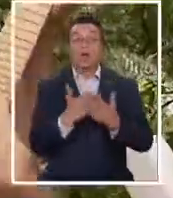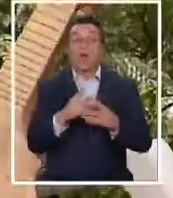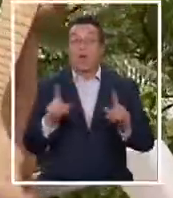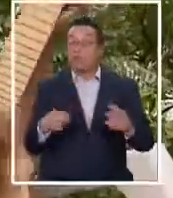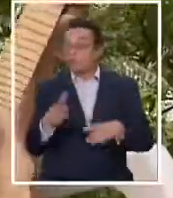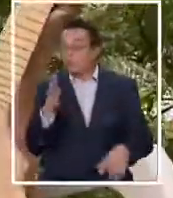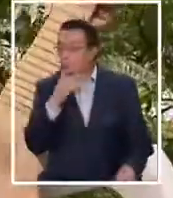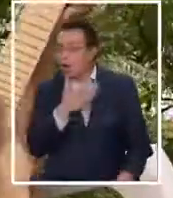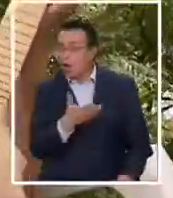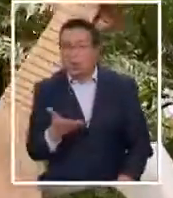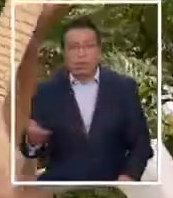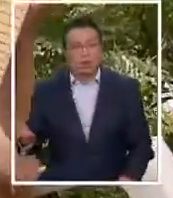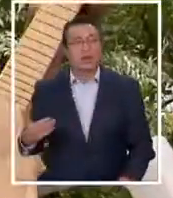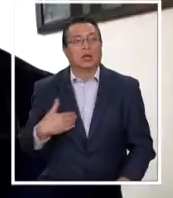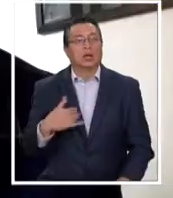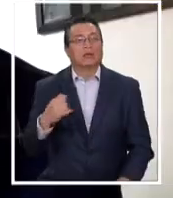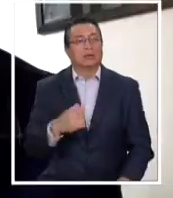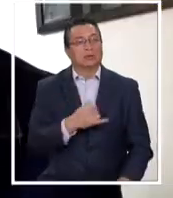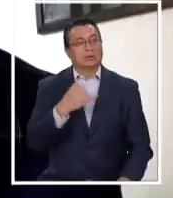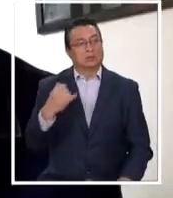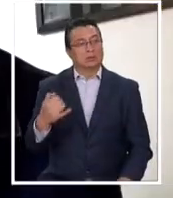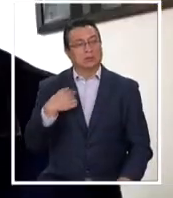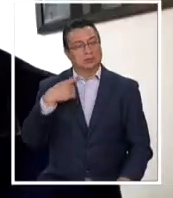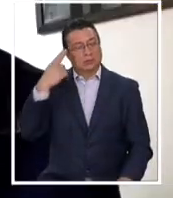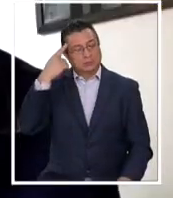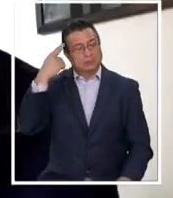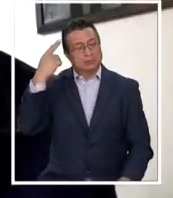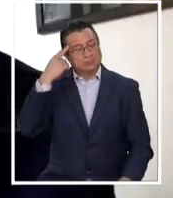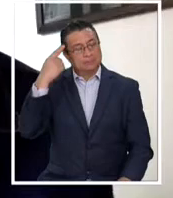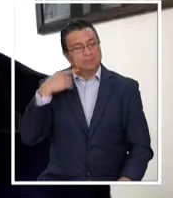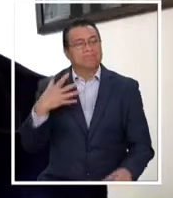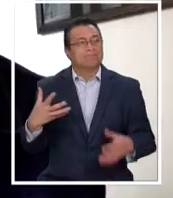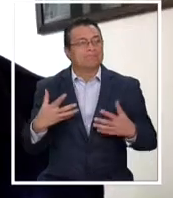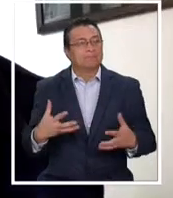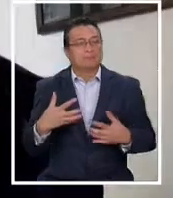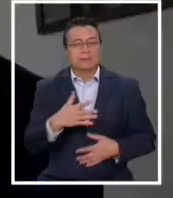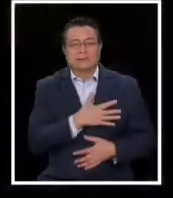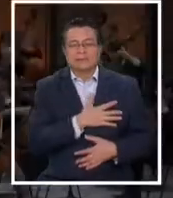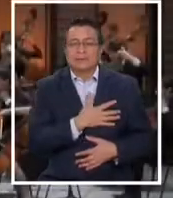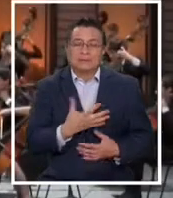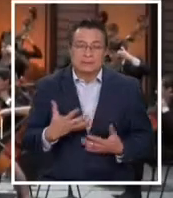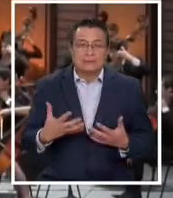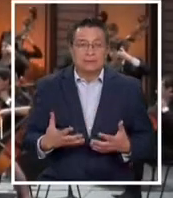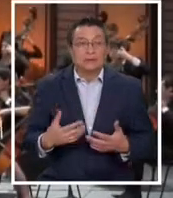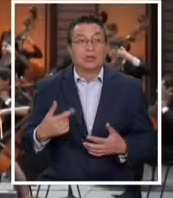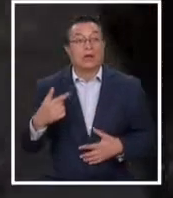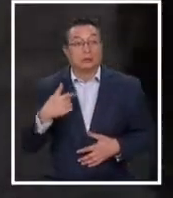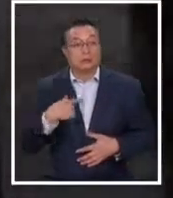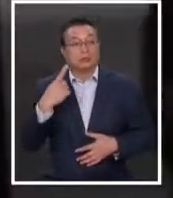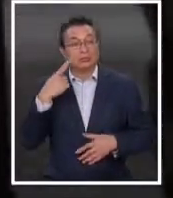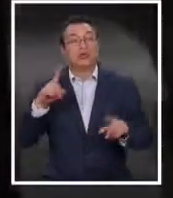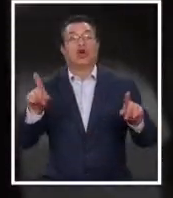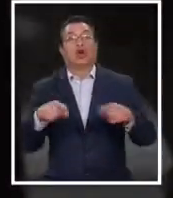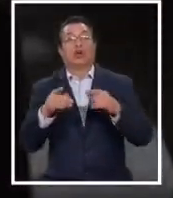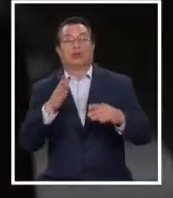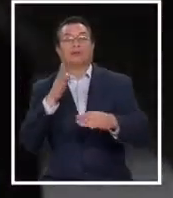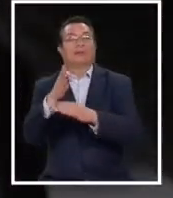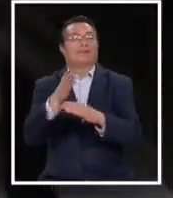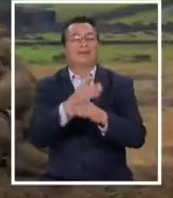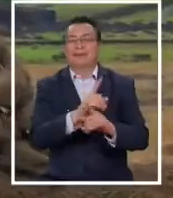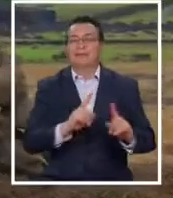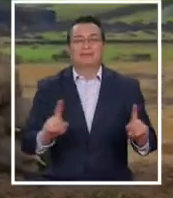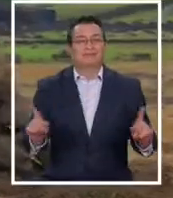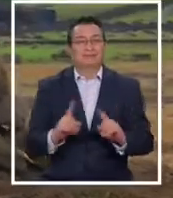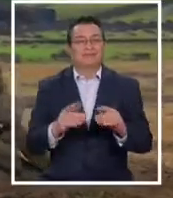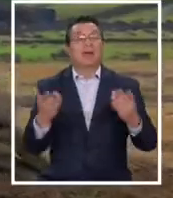siempre me pesaba profundamente en el corazón. Optó por no ser concertista de gira en gira